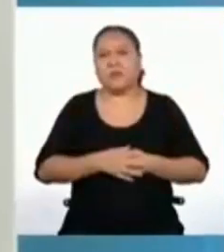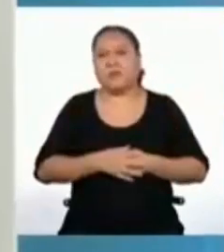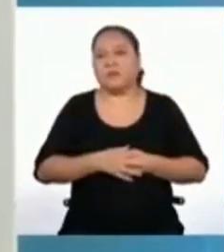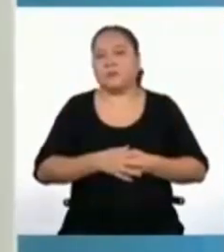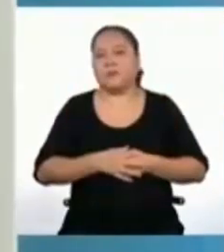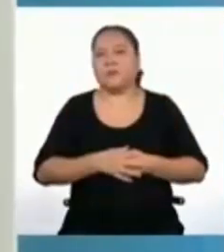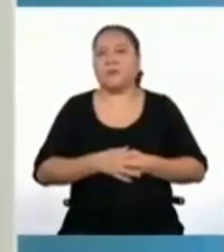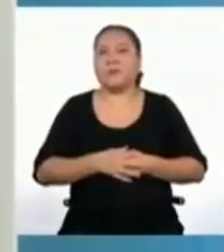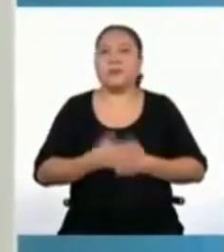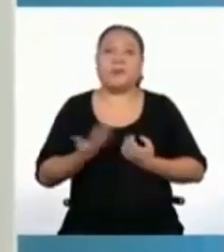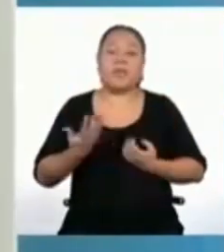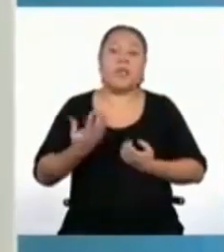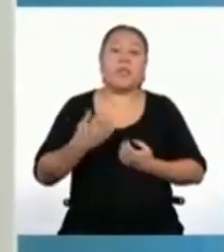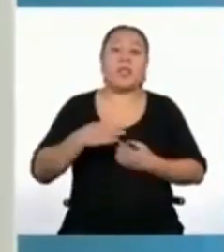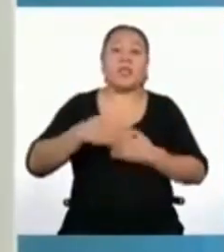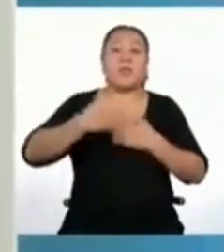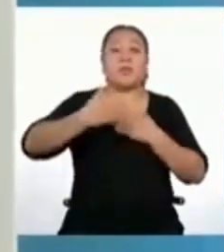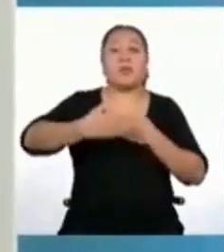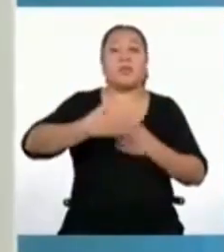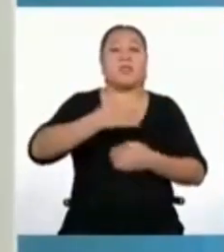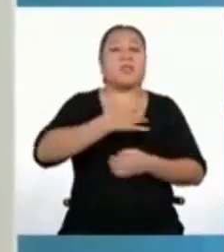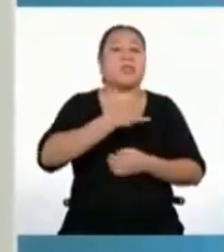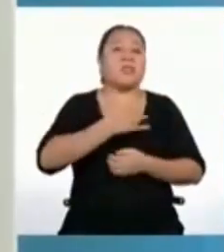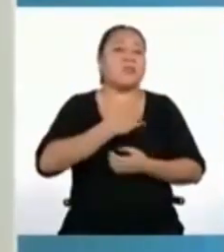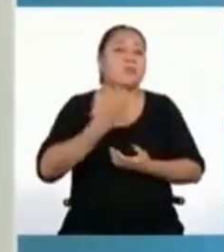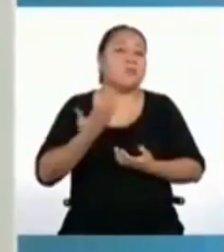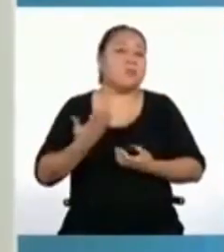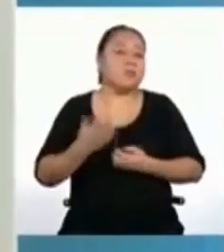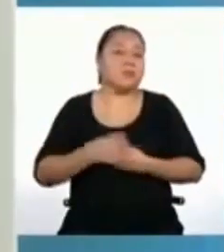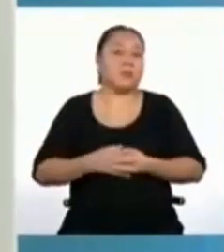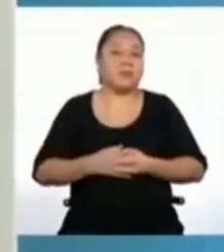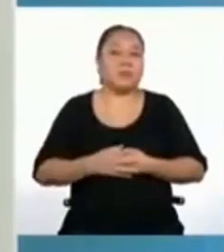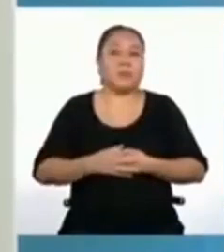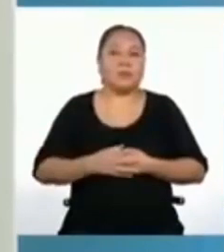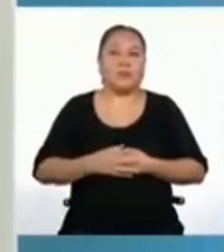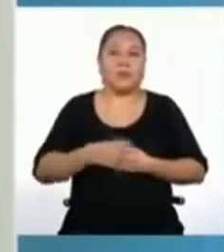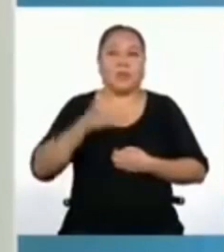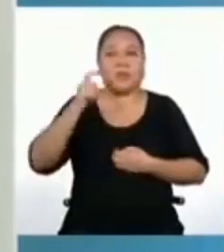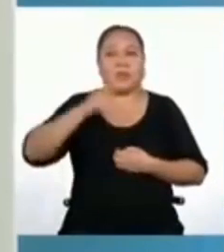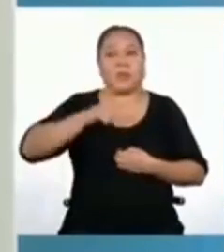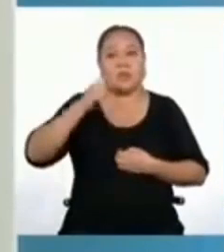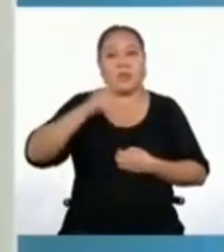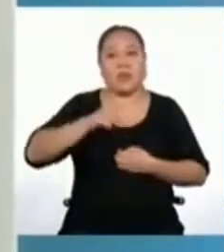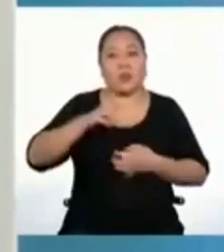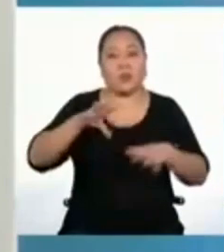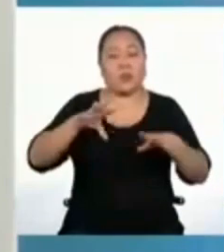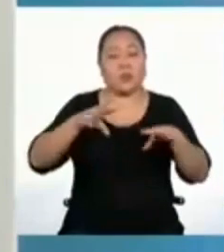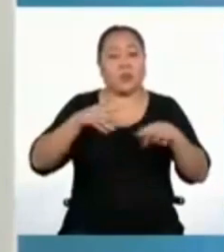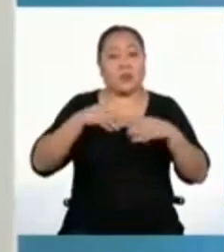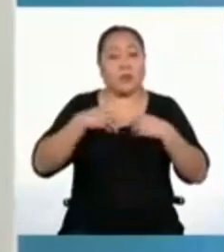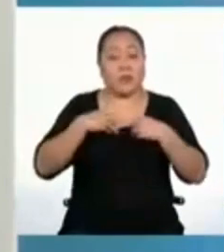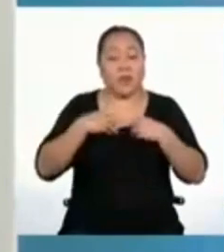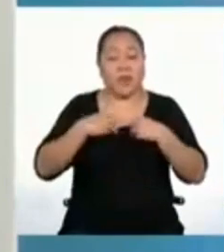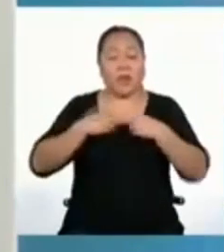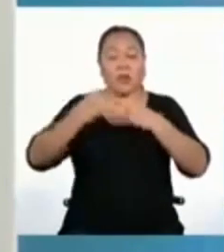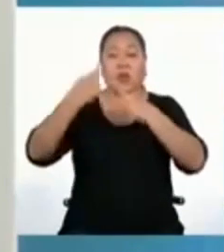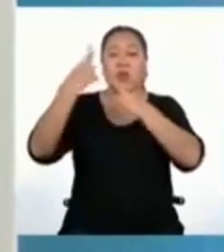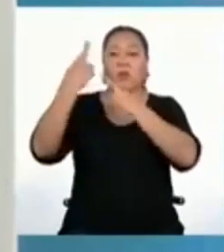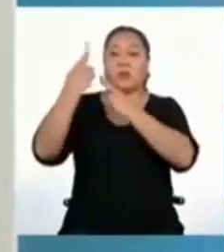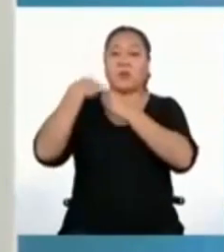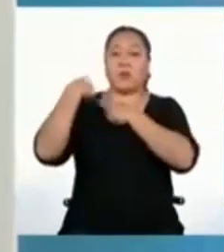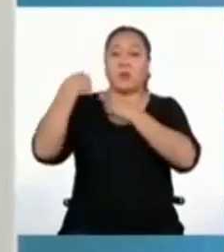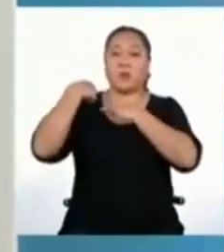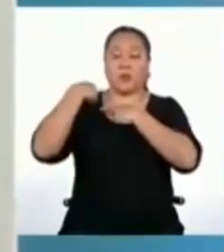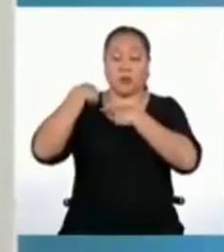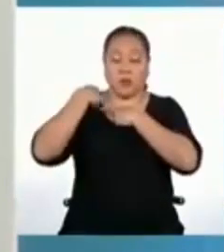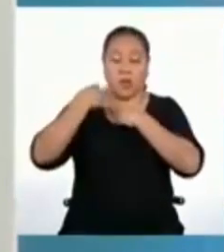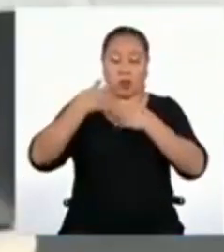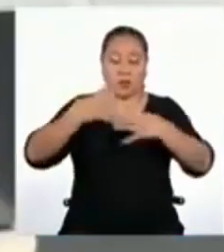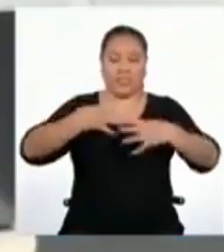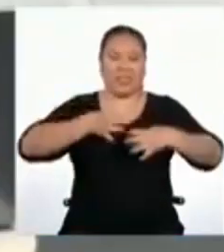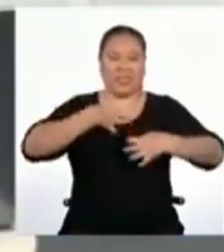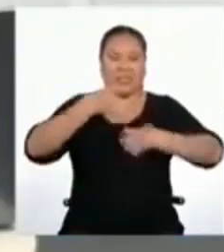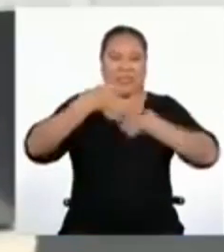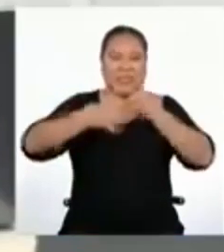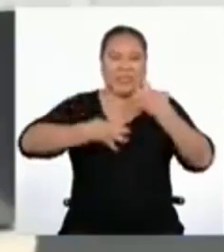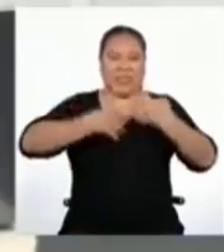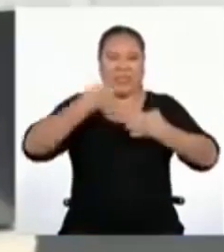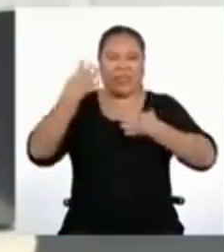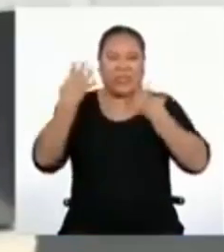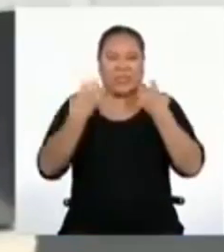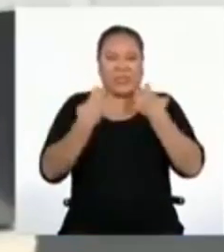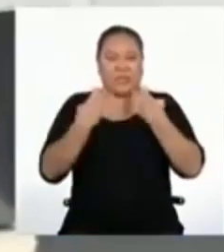consiguiente, llegar a sentirnos así, debemos asumir con responsabilidad nuestro enojo también.